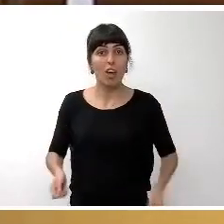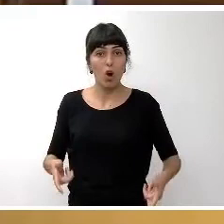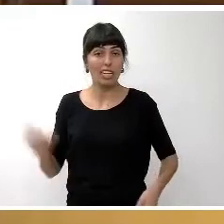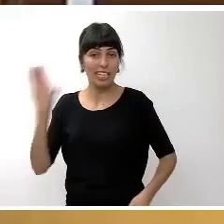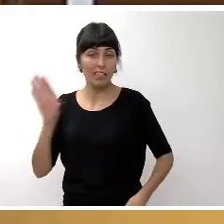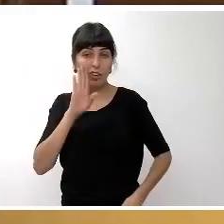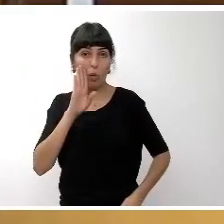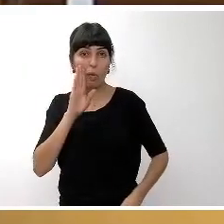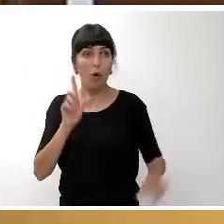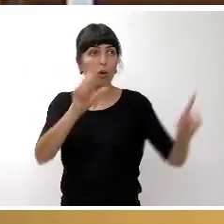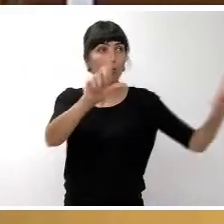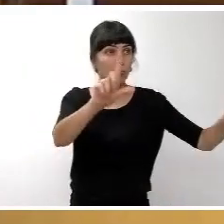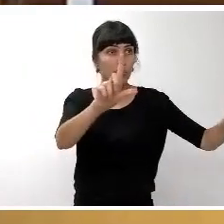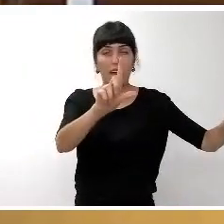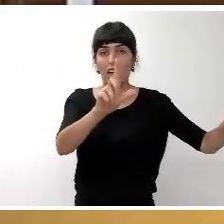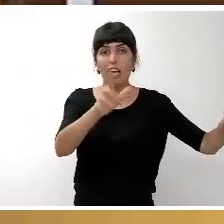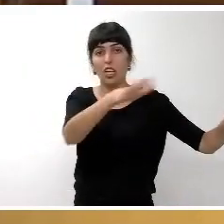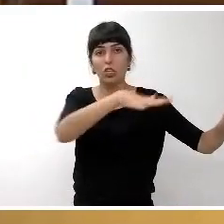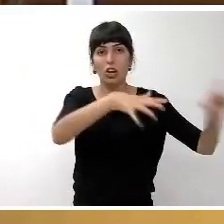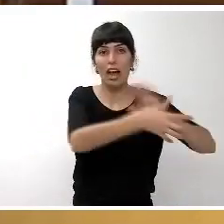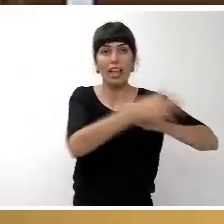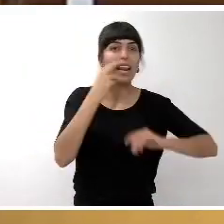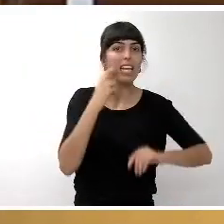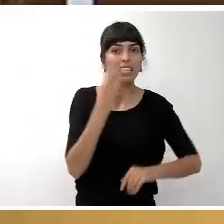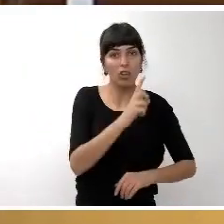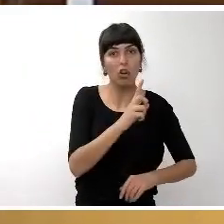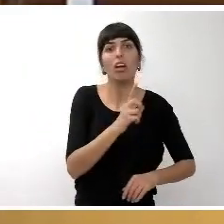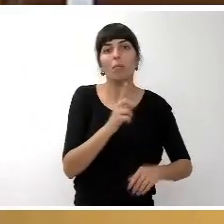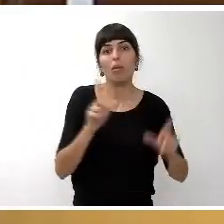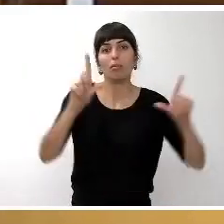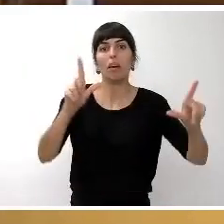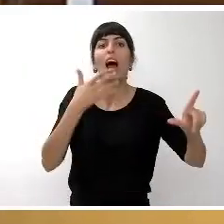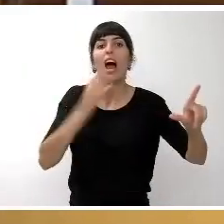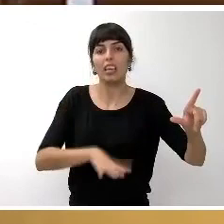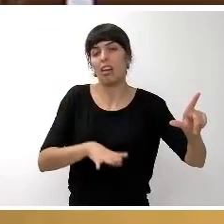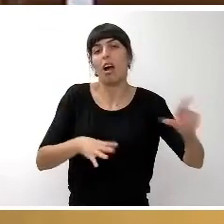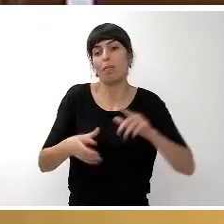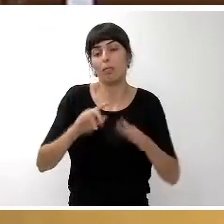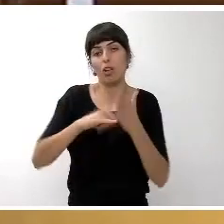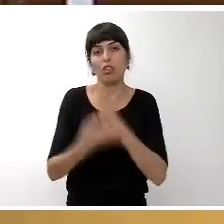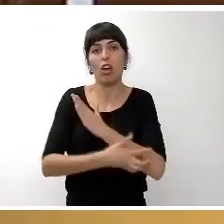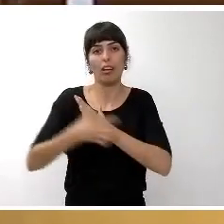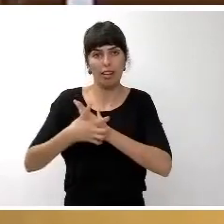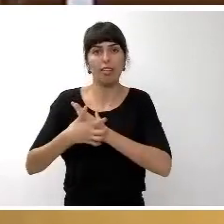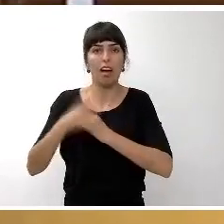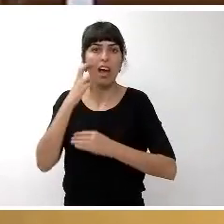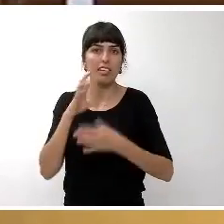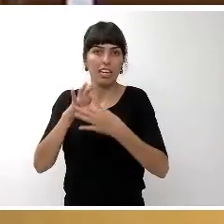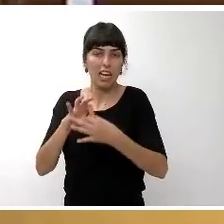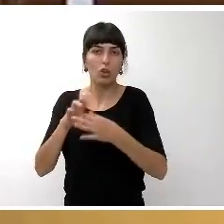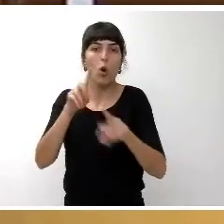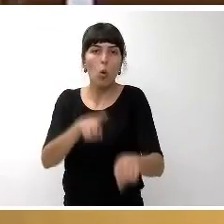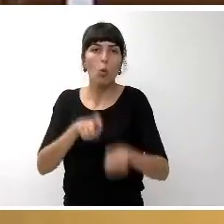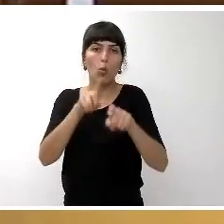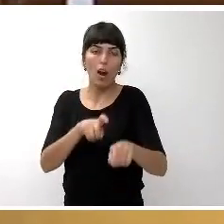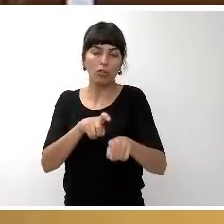instalando a un proyecto de Caritas en Añaza, que está vinculado con un huerto comunitario, y